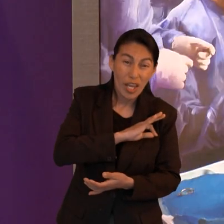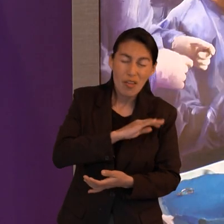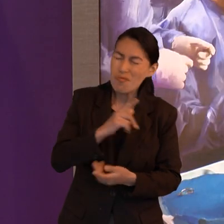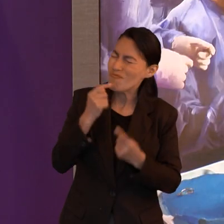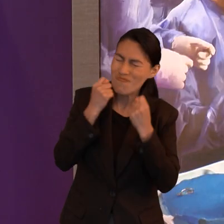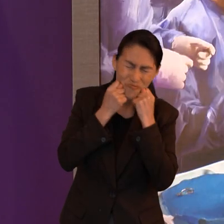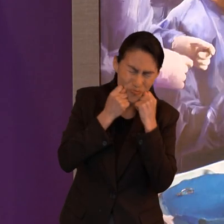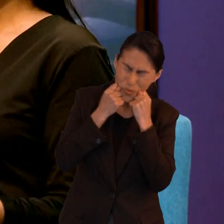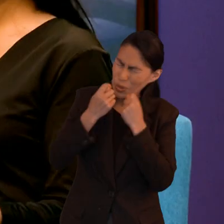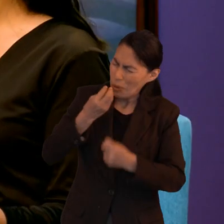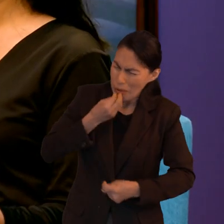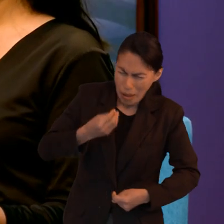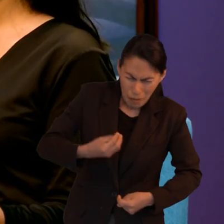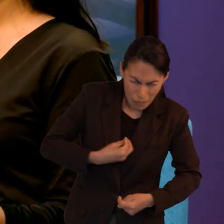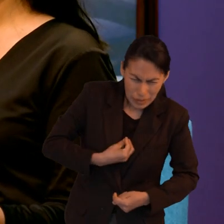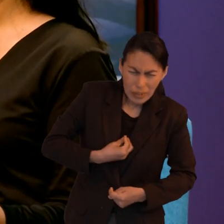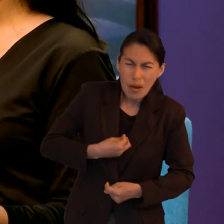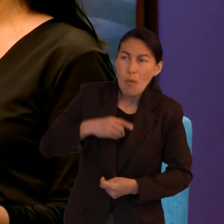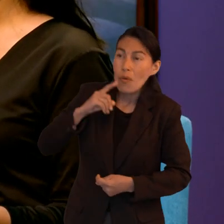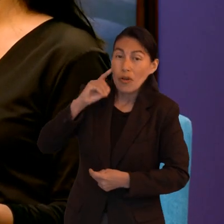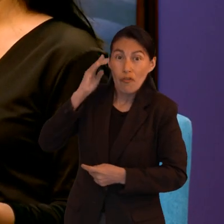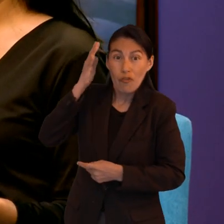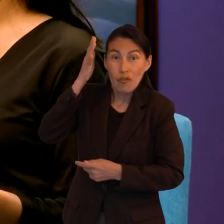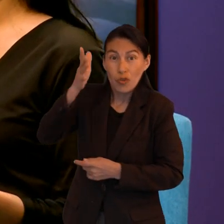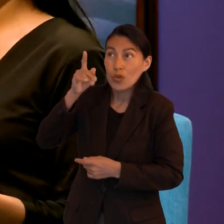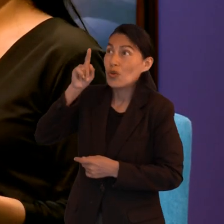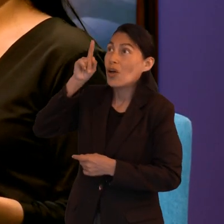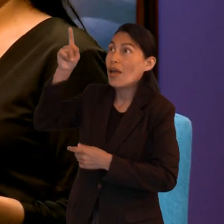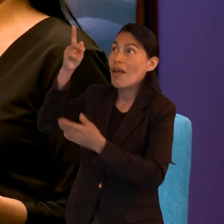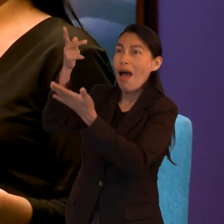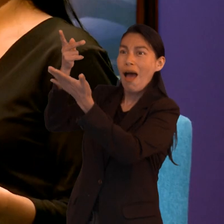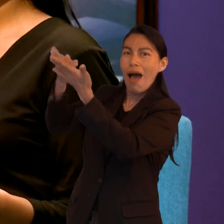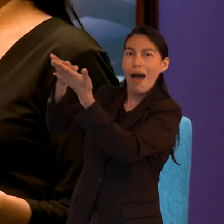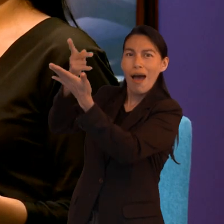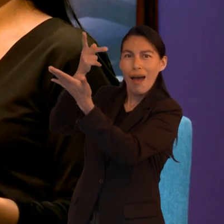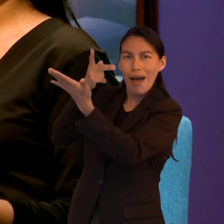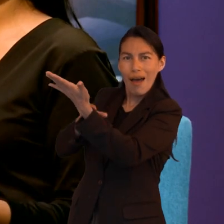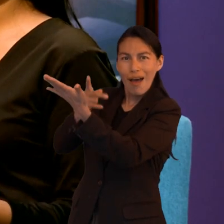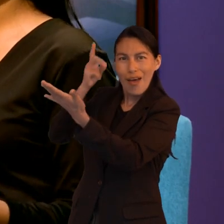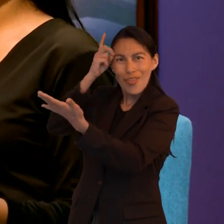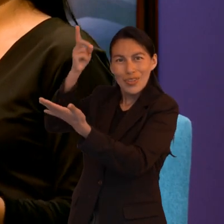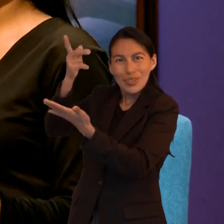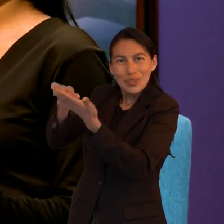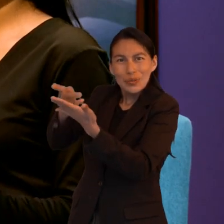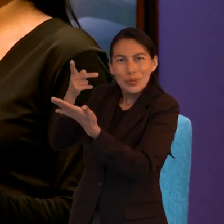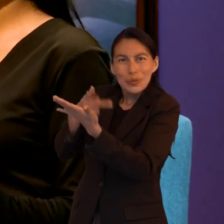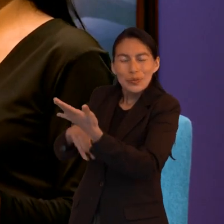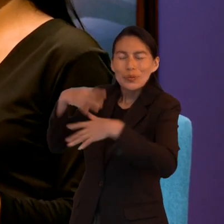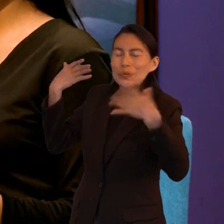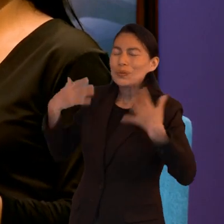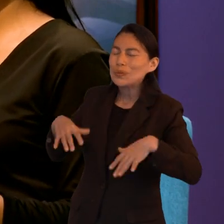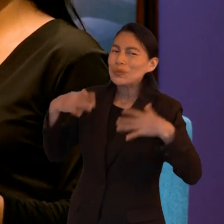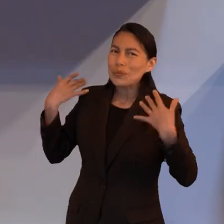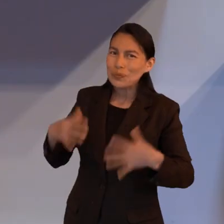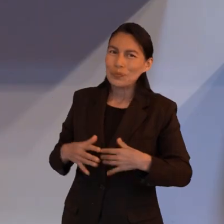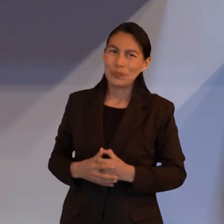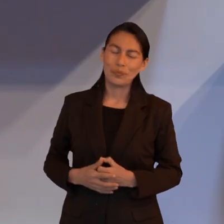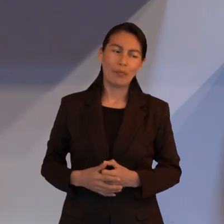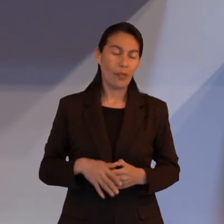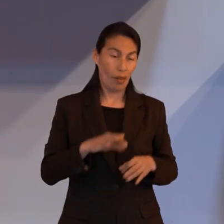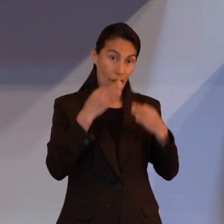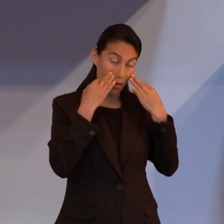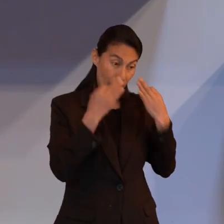Cristo y no sufrir decidieron hacerlo y porque ellos sabían que iban a tener una mayor recompensa y algo también